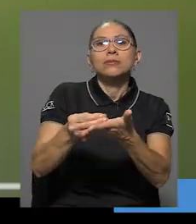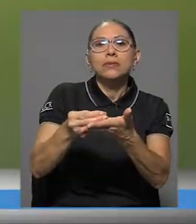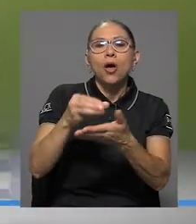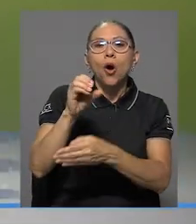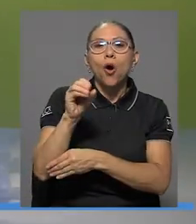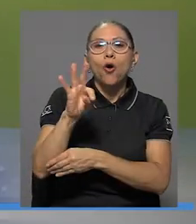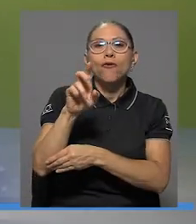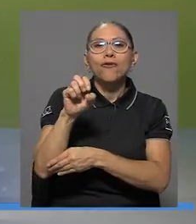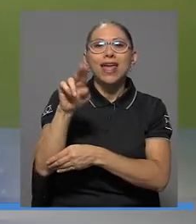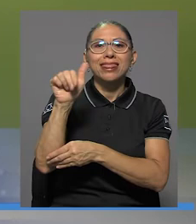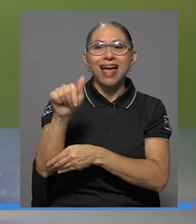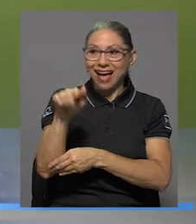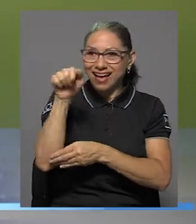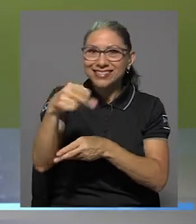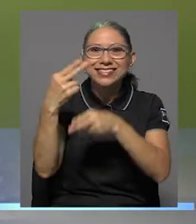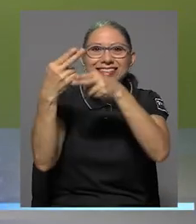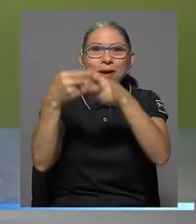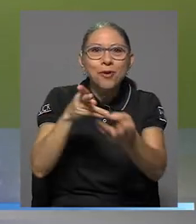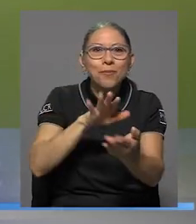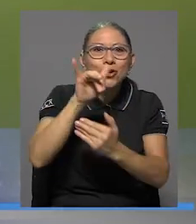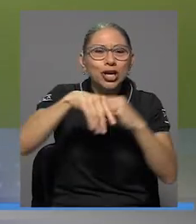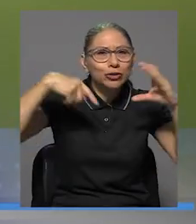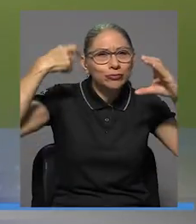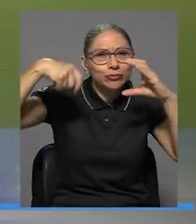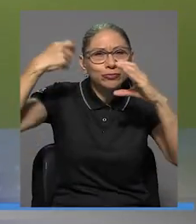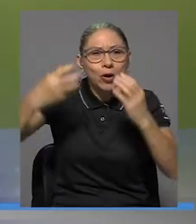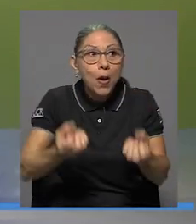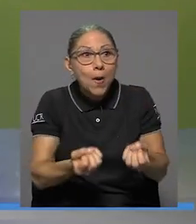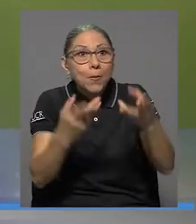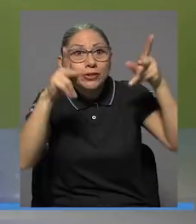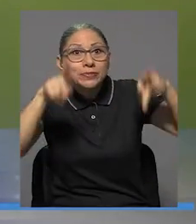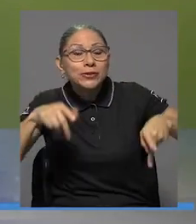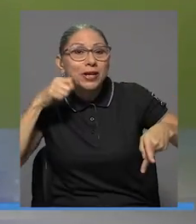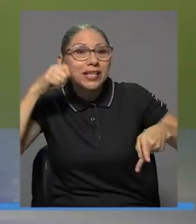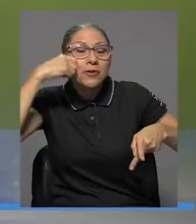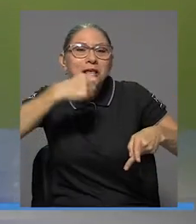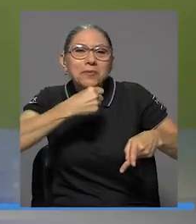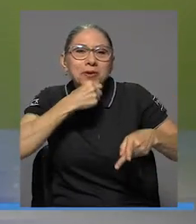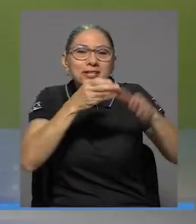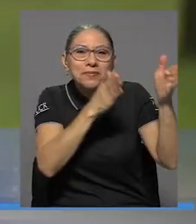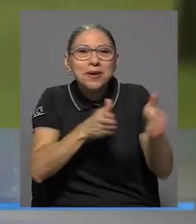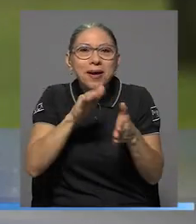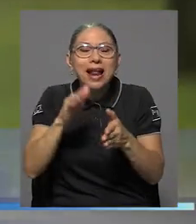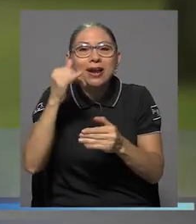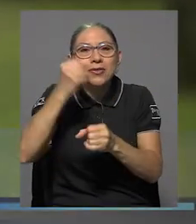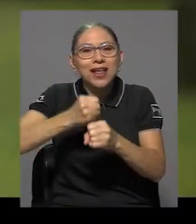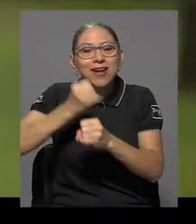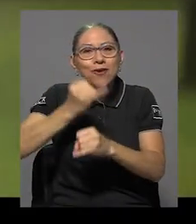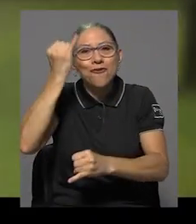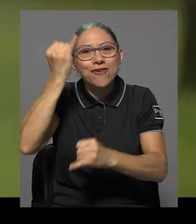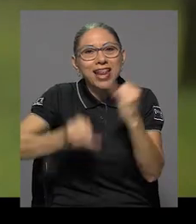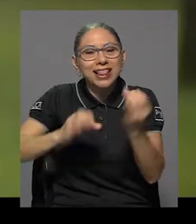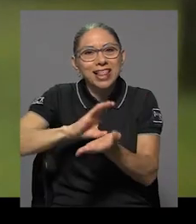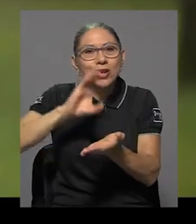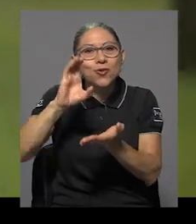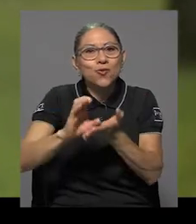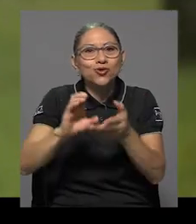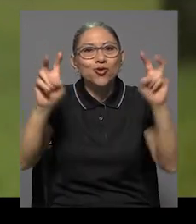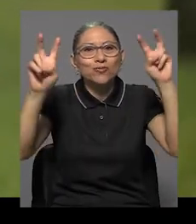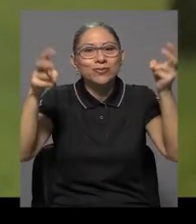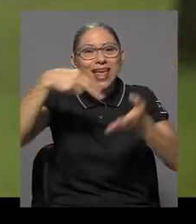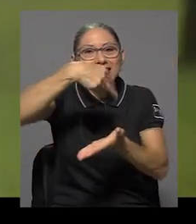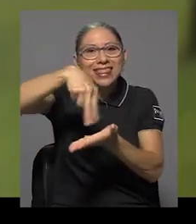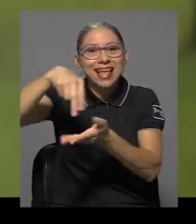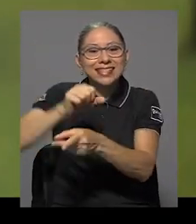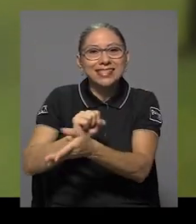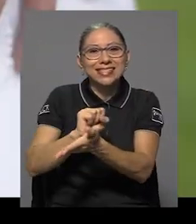Ofrenda, así se llamó el proyecto audiovisual que decenas de adultas mayores prepararon como trabajo final del curso Danza